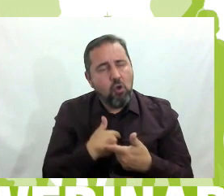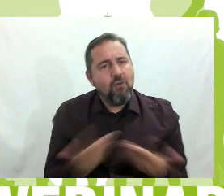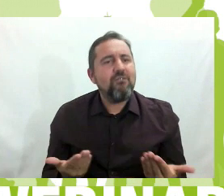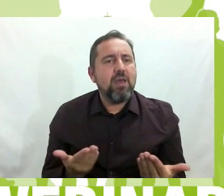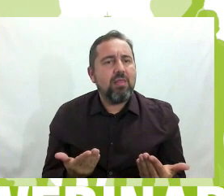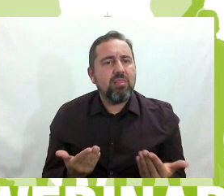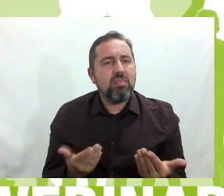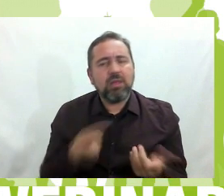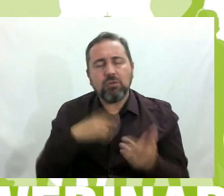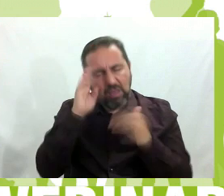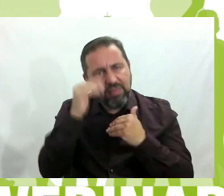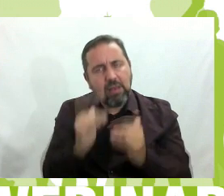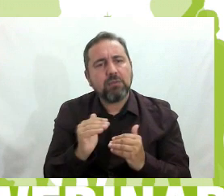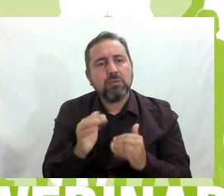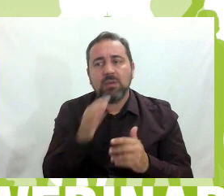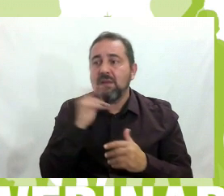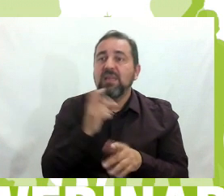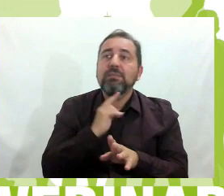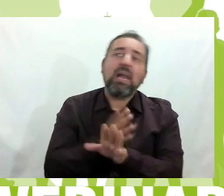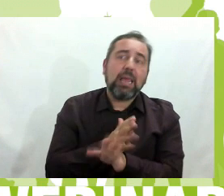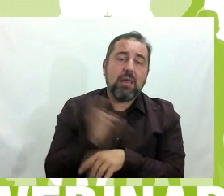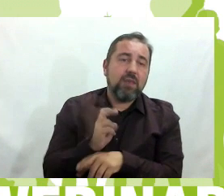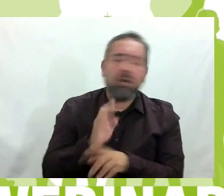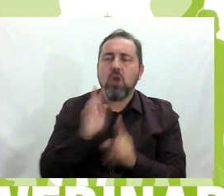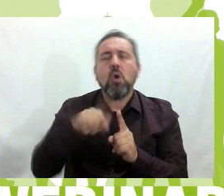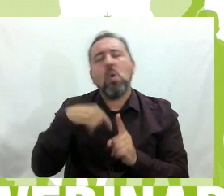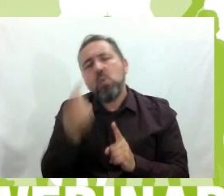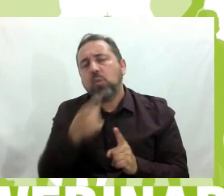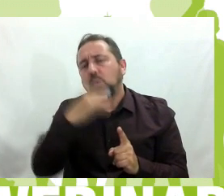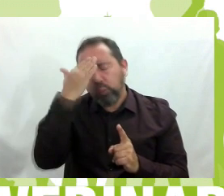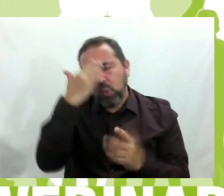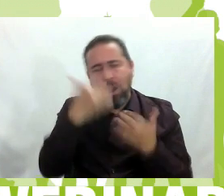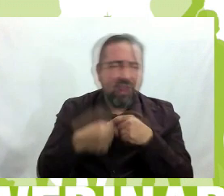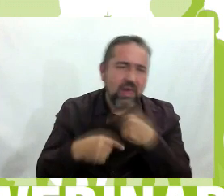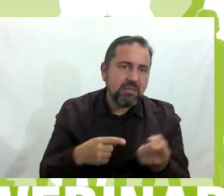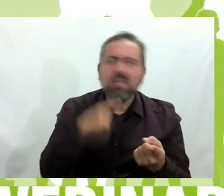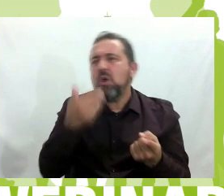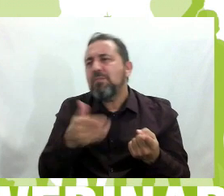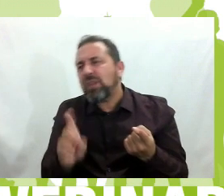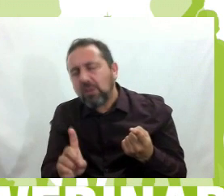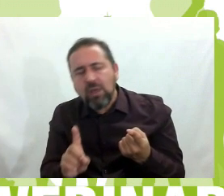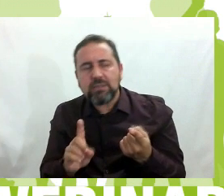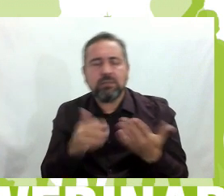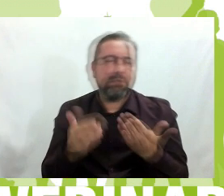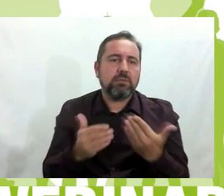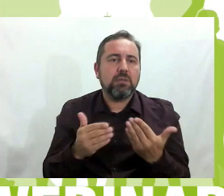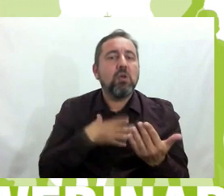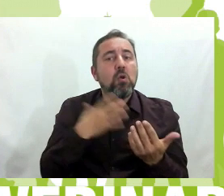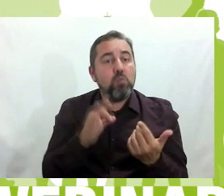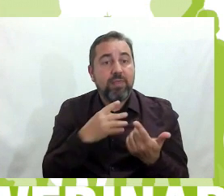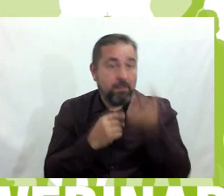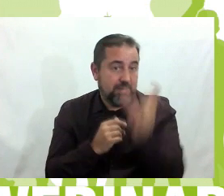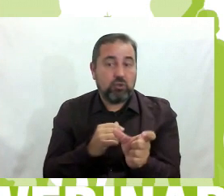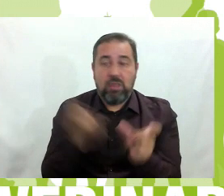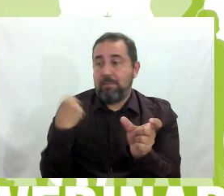les va a hacer caso. Cuando vienen al recreo, nadie les dice, no, luego lo hablas con el tutor o esto no es importante. Puede llegar una persona de